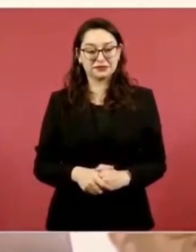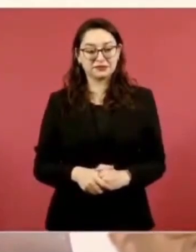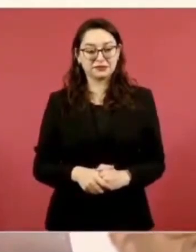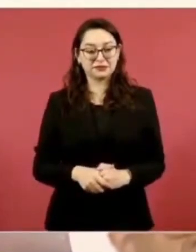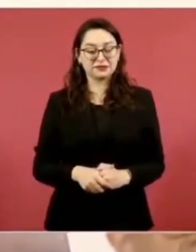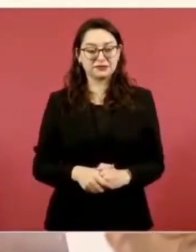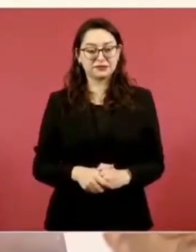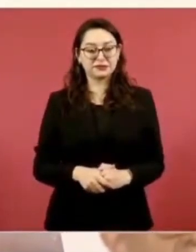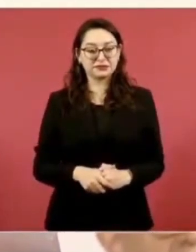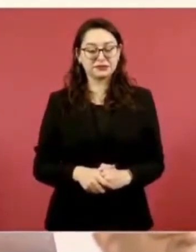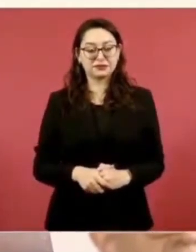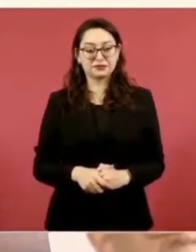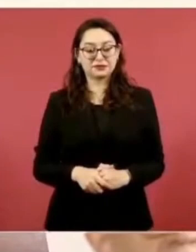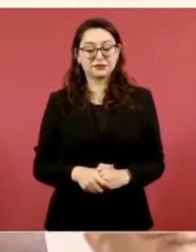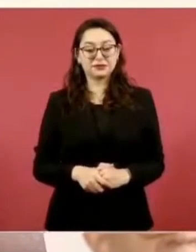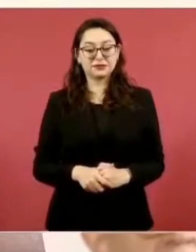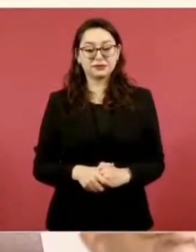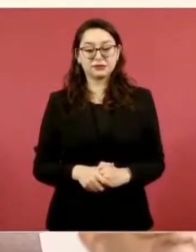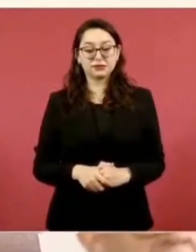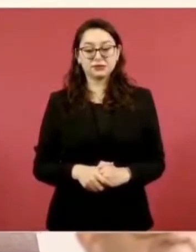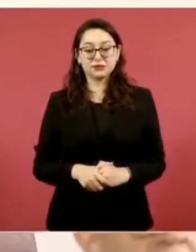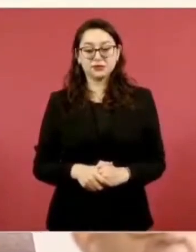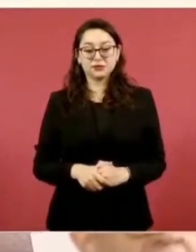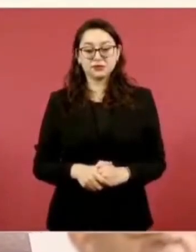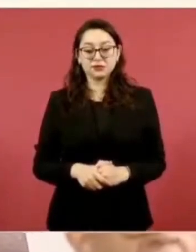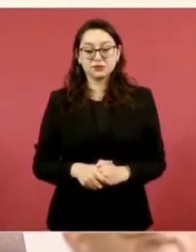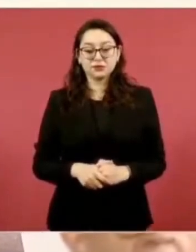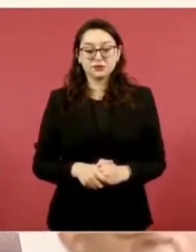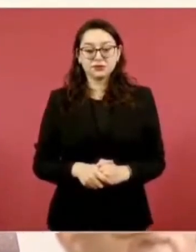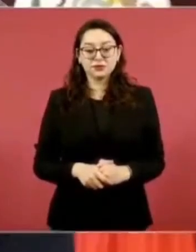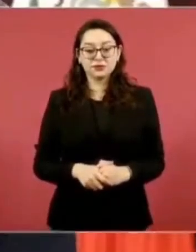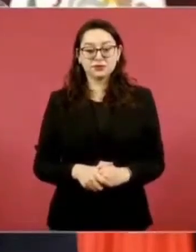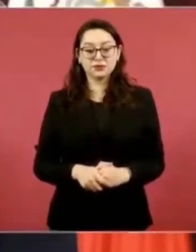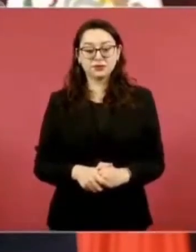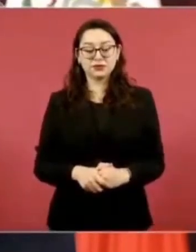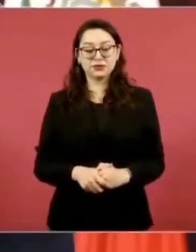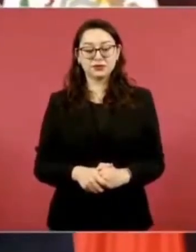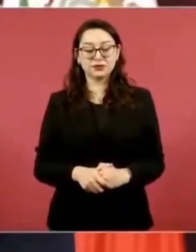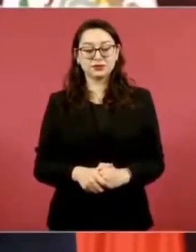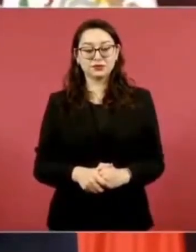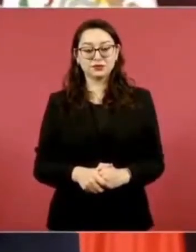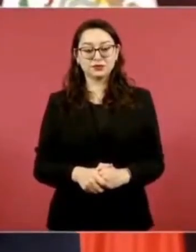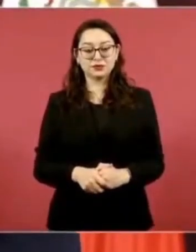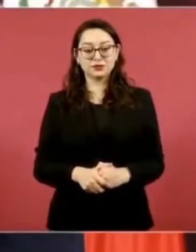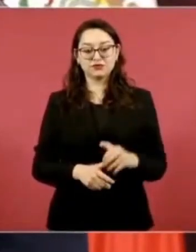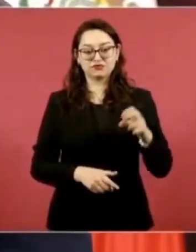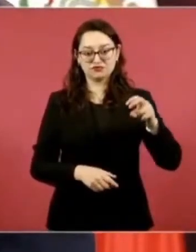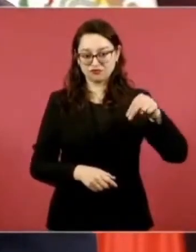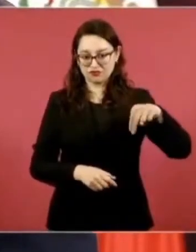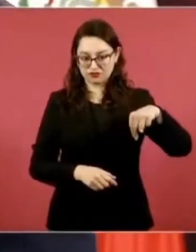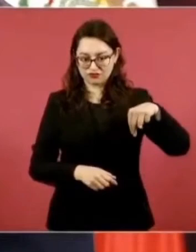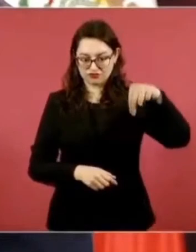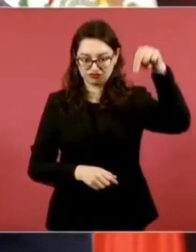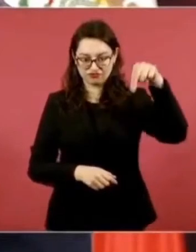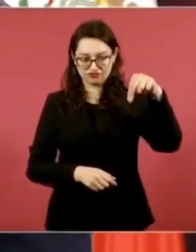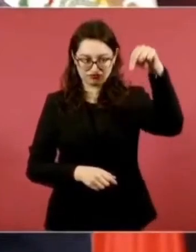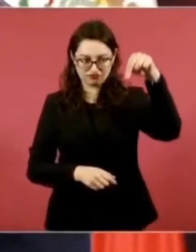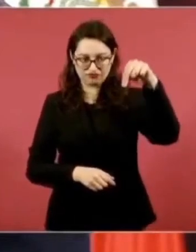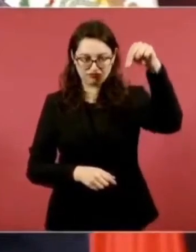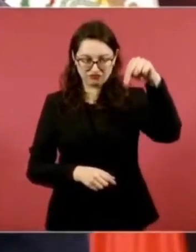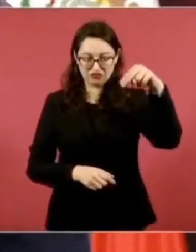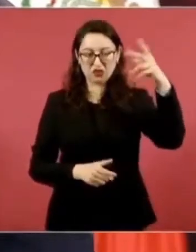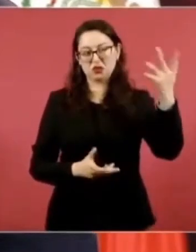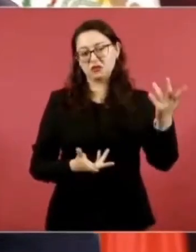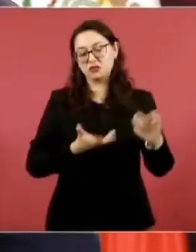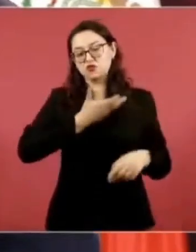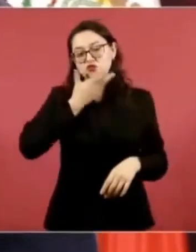En el norte que se hablaba de que la harina y la